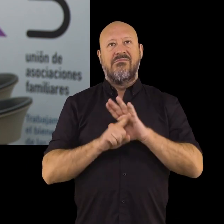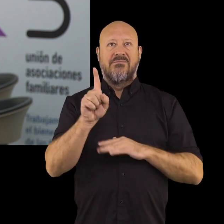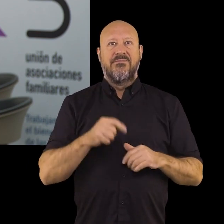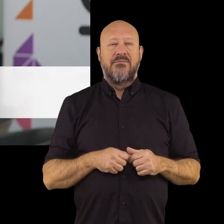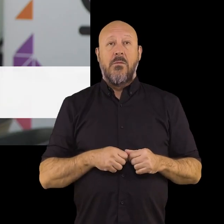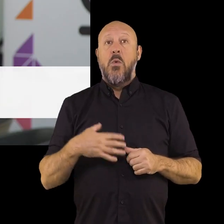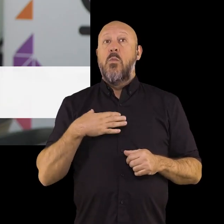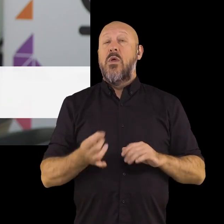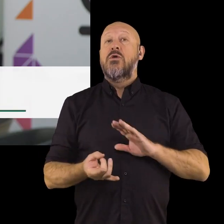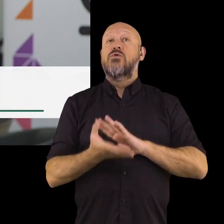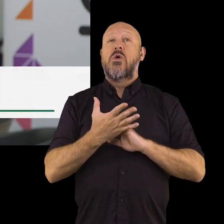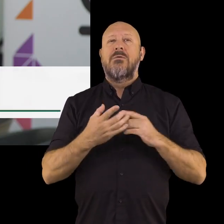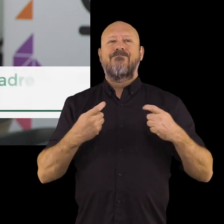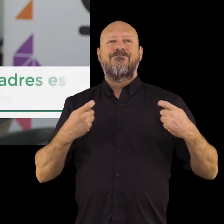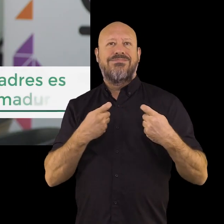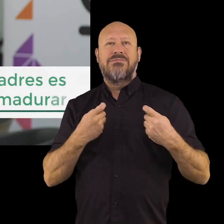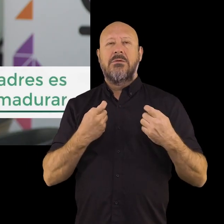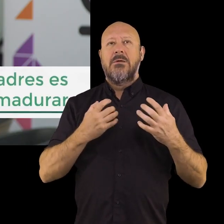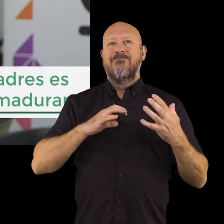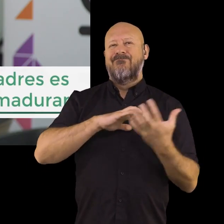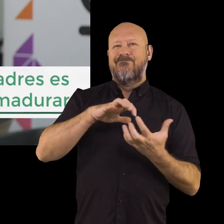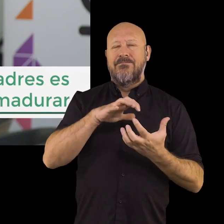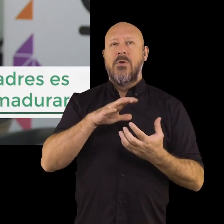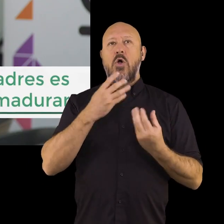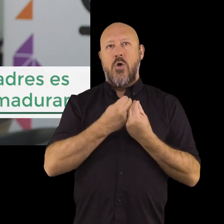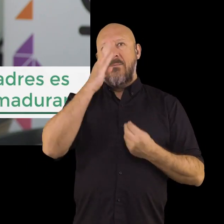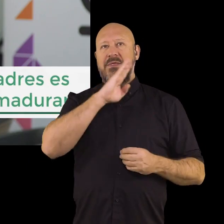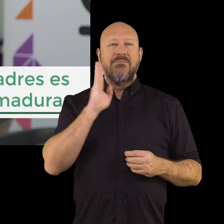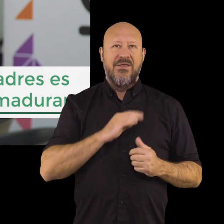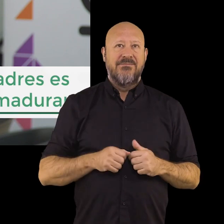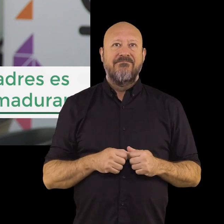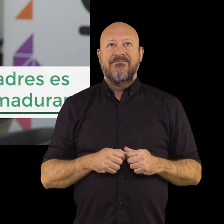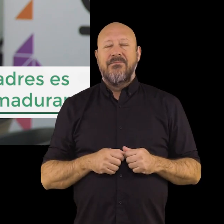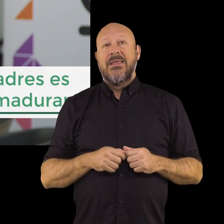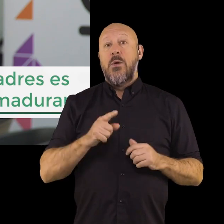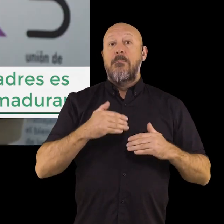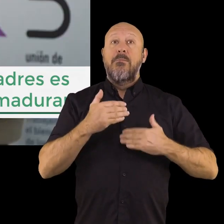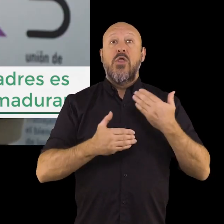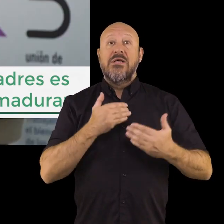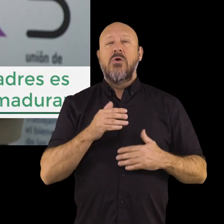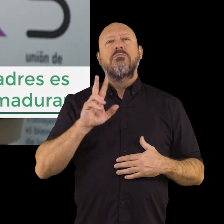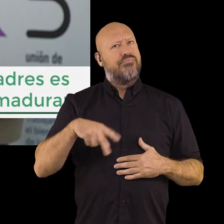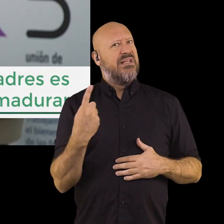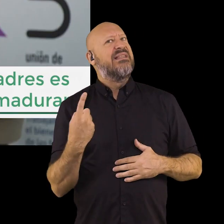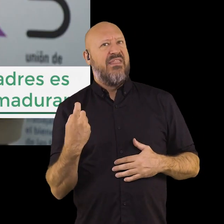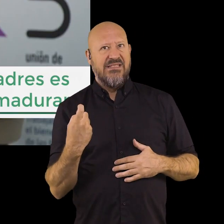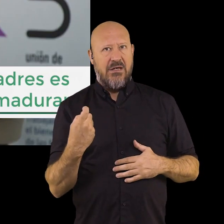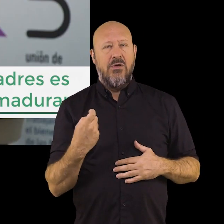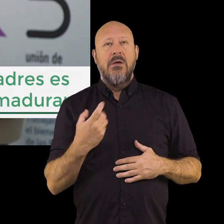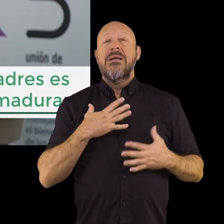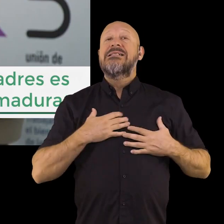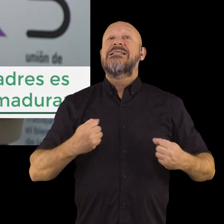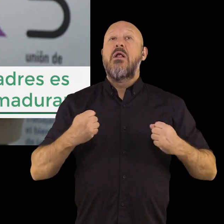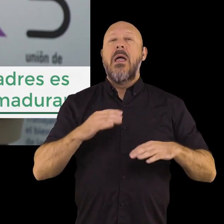identidad. Puede surgir una confrontación, un enfrentamiento con los padres y las madres. Es un proceso necesario